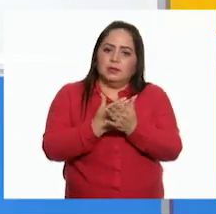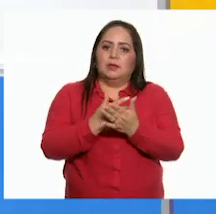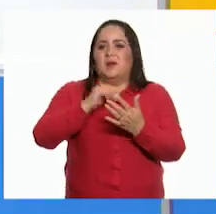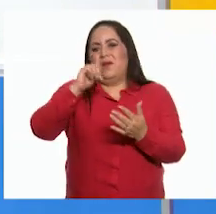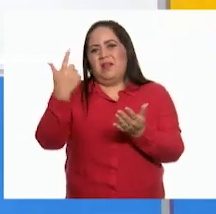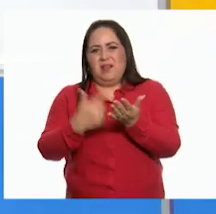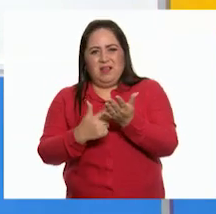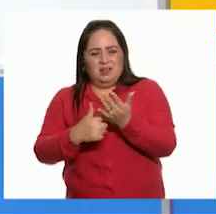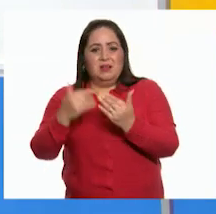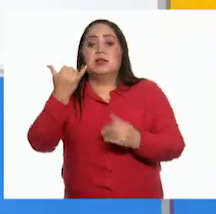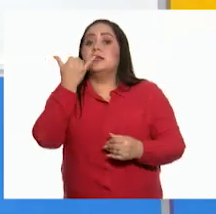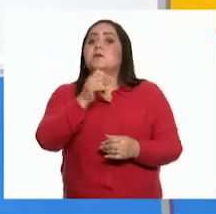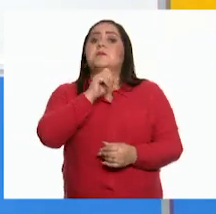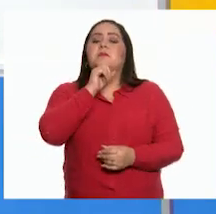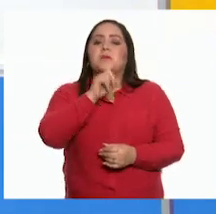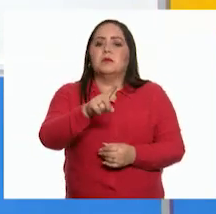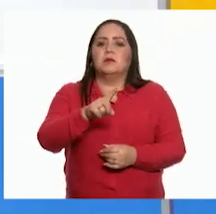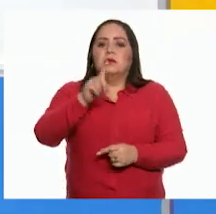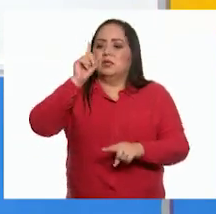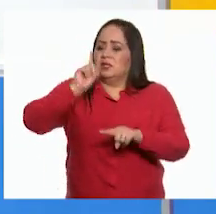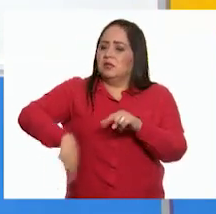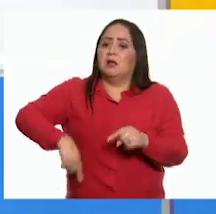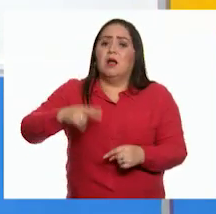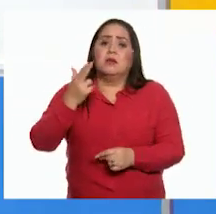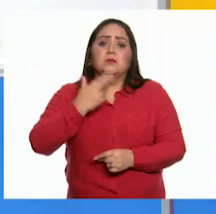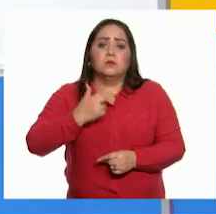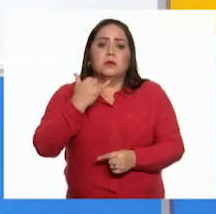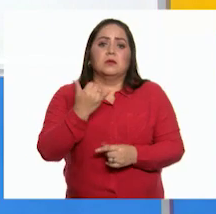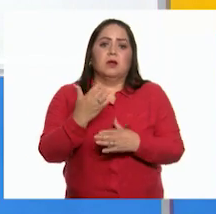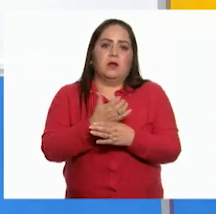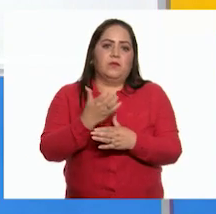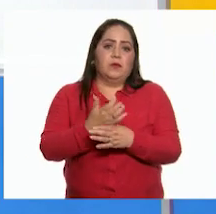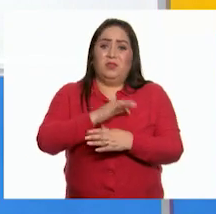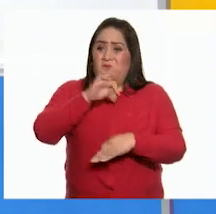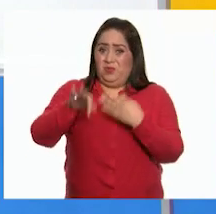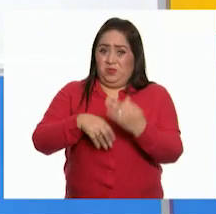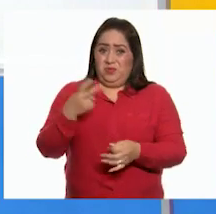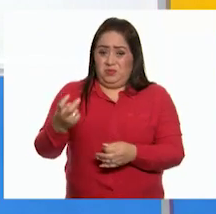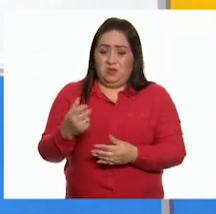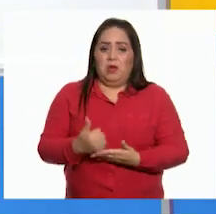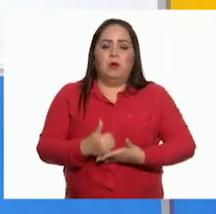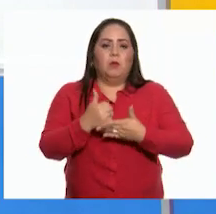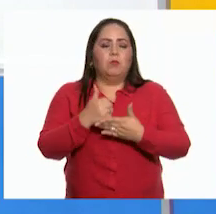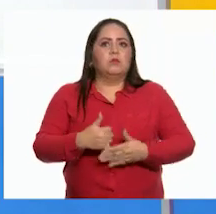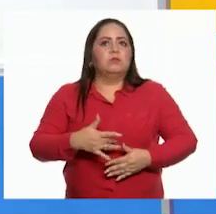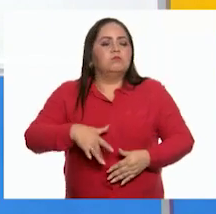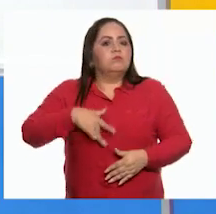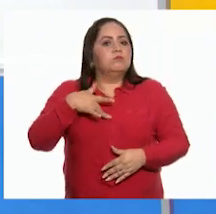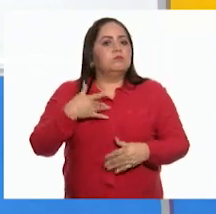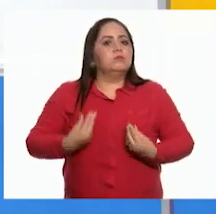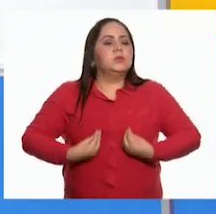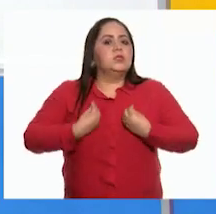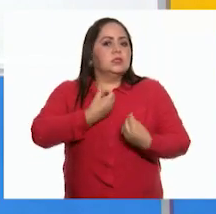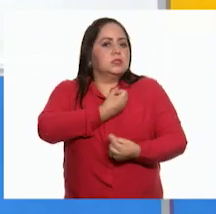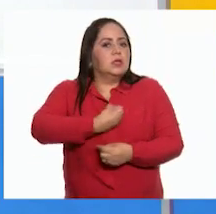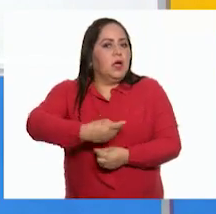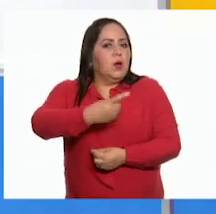reducidos, incluso anular azúcares y cafeína. Todo esto me ayudó a tener una vida saludable